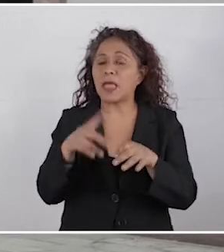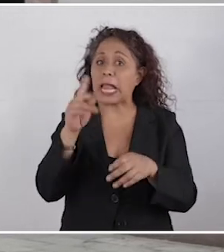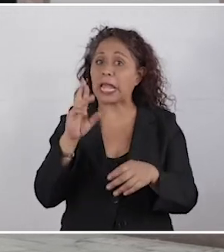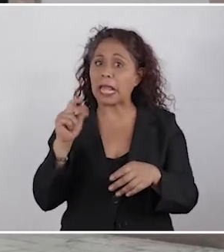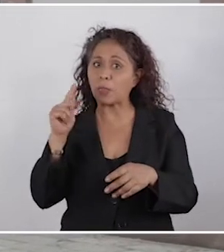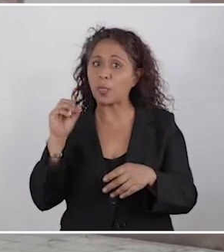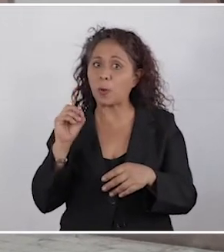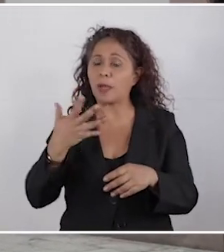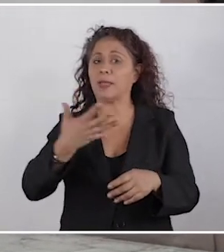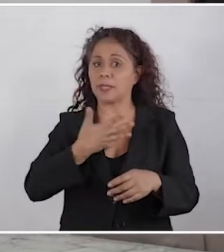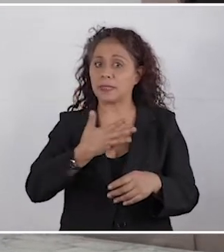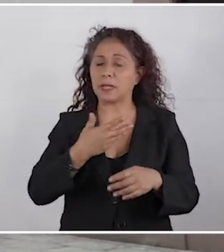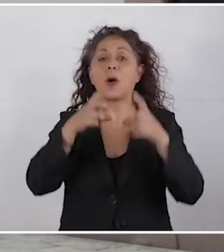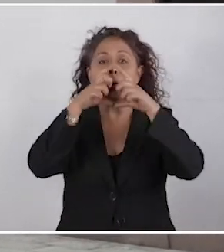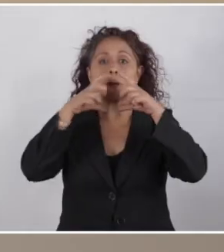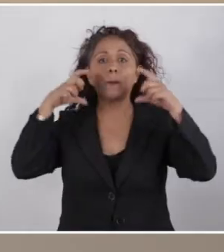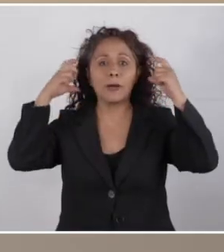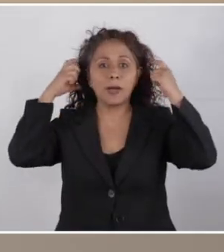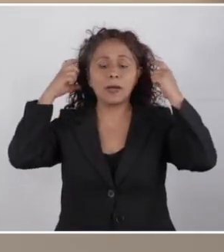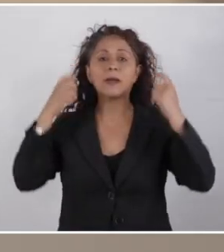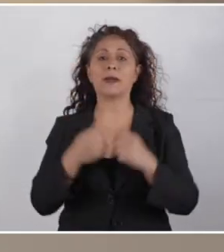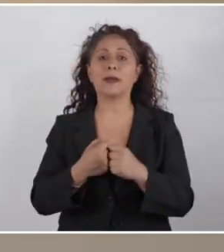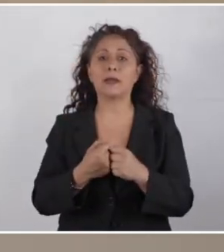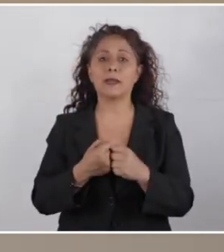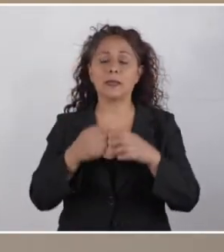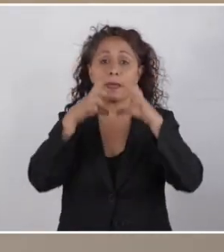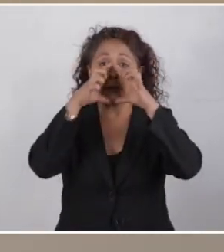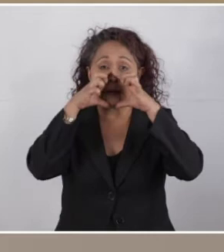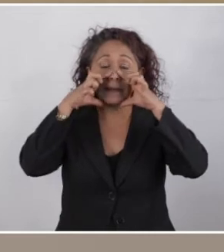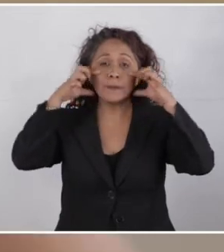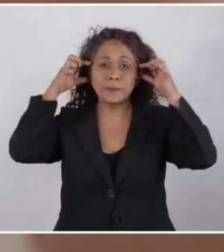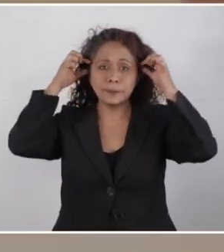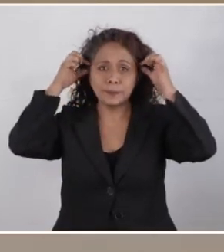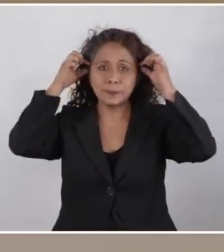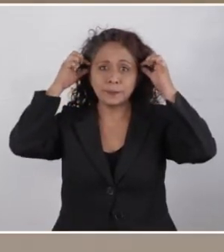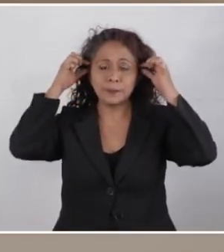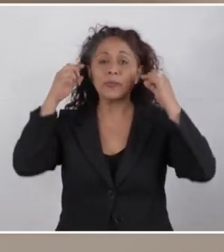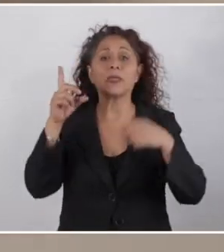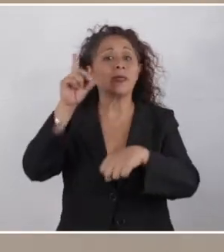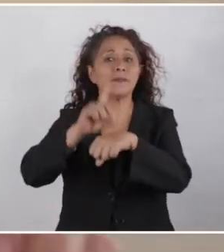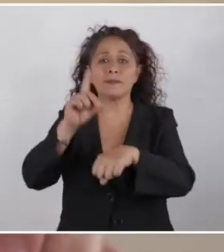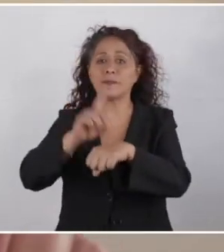importante, el reto que te hice, utilizar el cubrebocas de la nariz hasta la barbilla